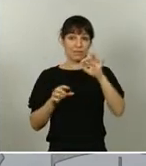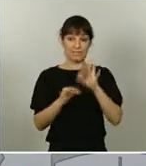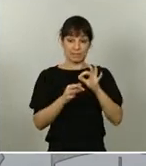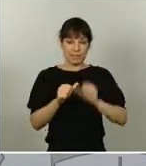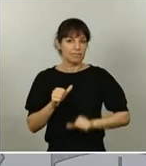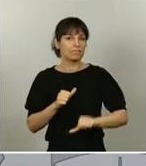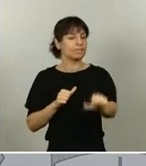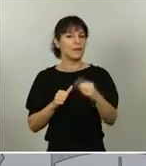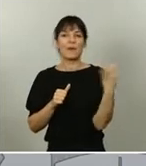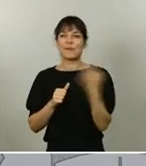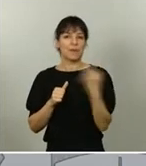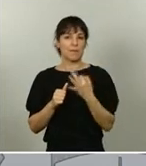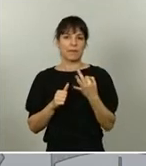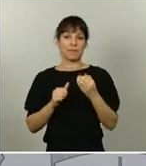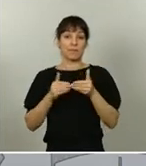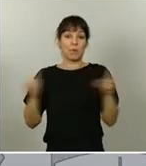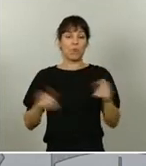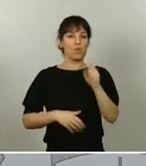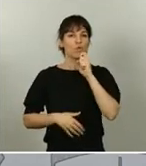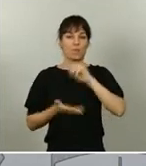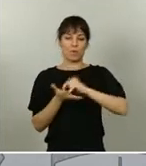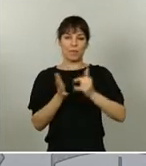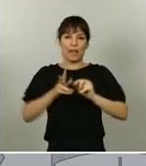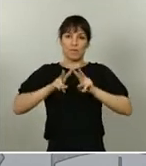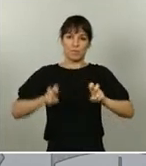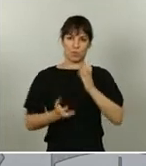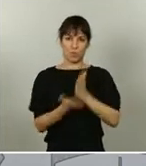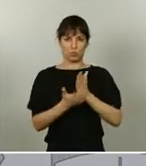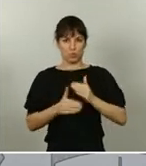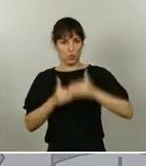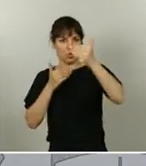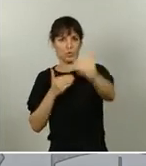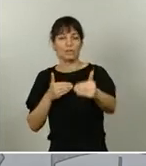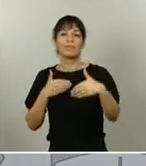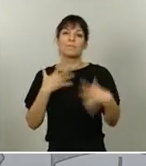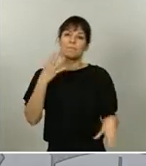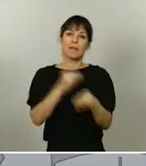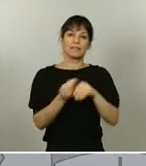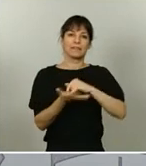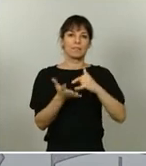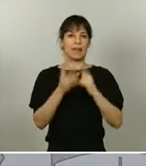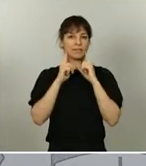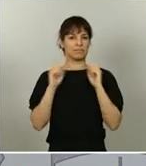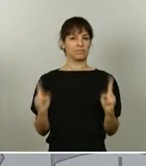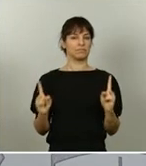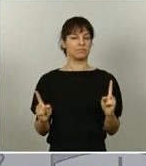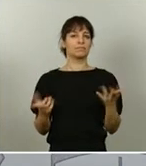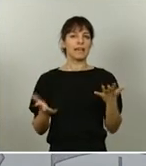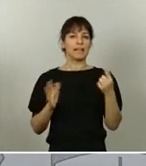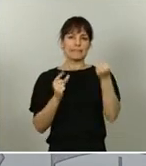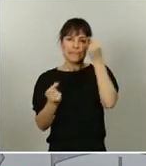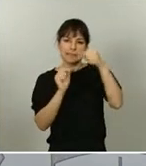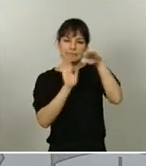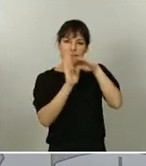con un plan de inicio de curso y con un plan de contingencia que detallará las actuaciones y los mecanismos necesarios de cara a cualquier